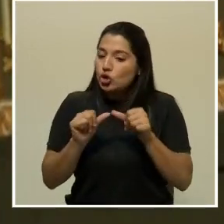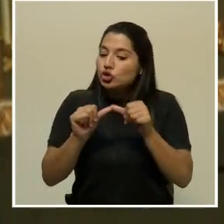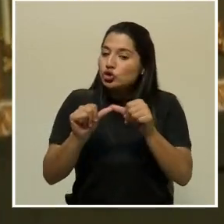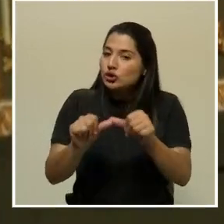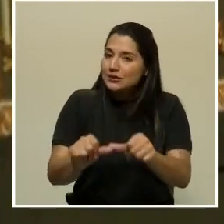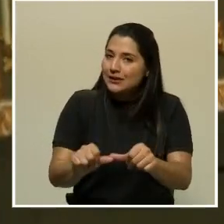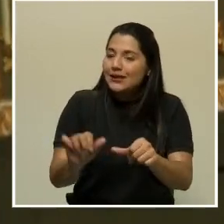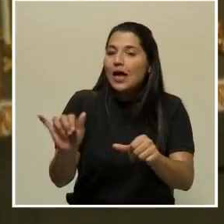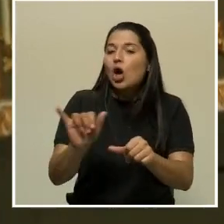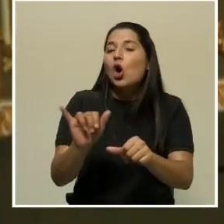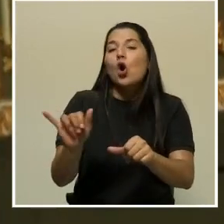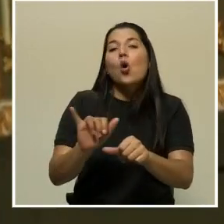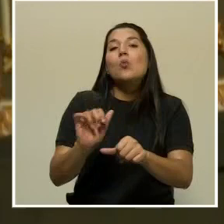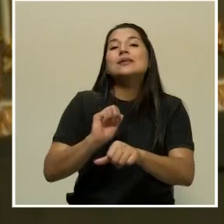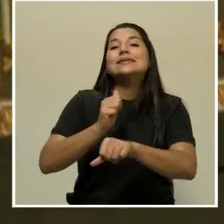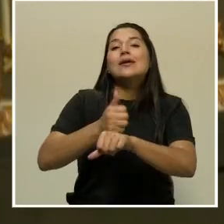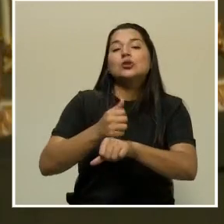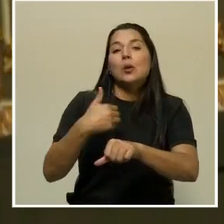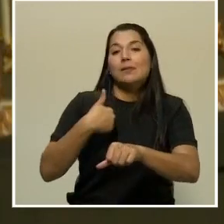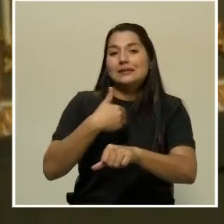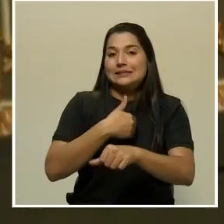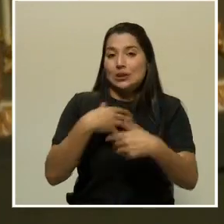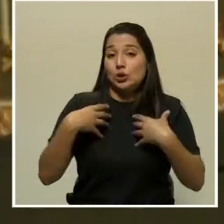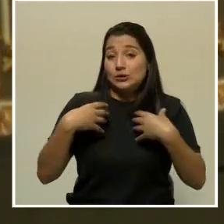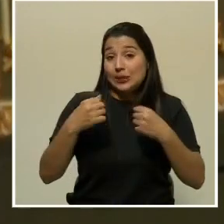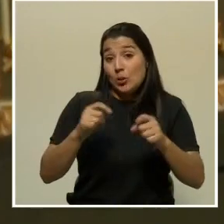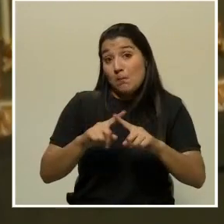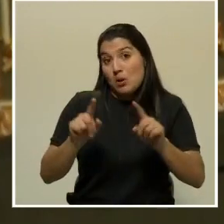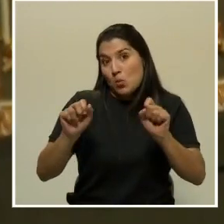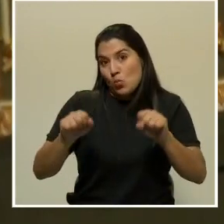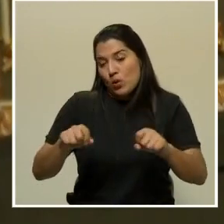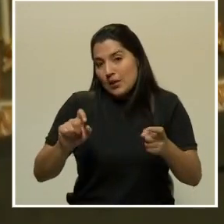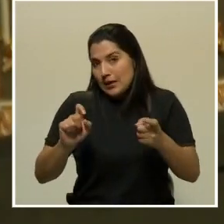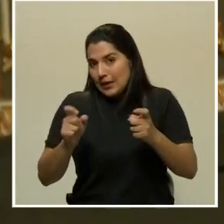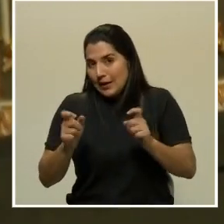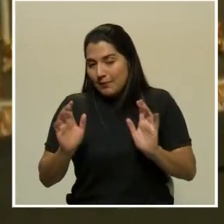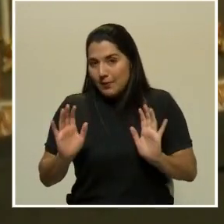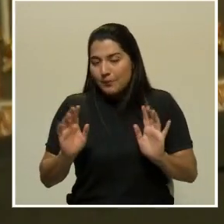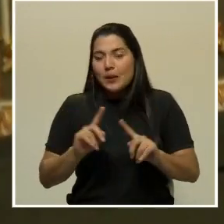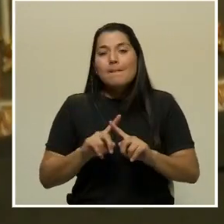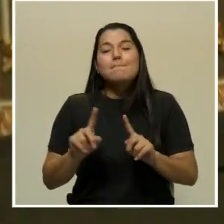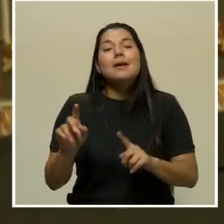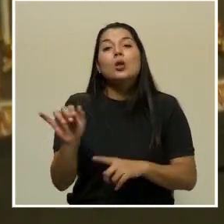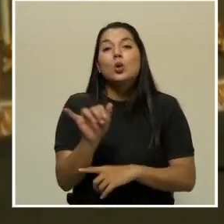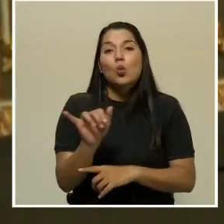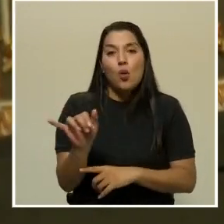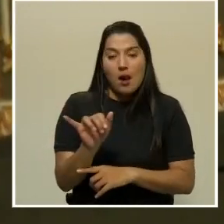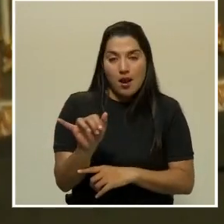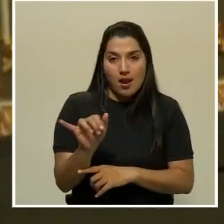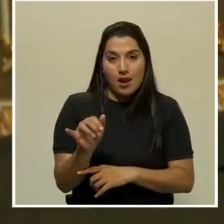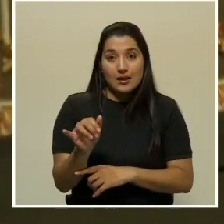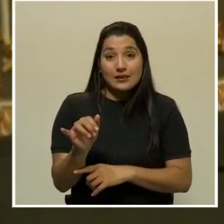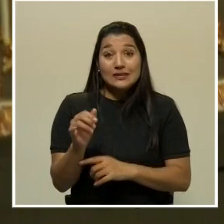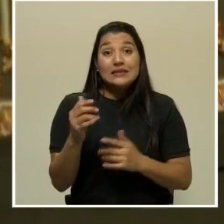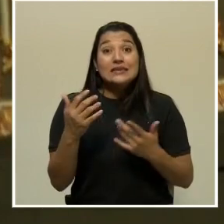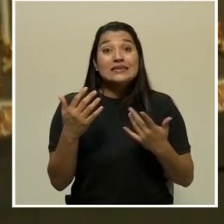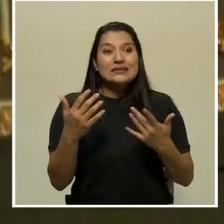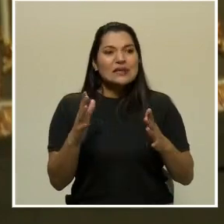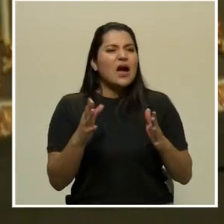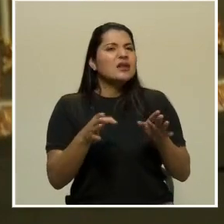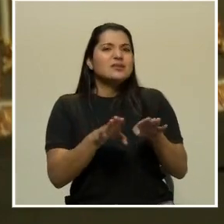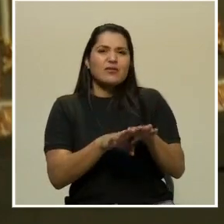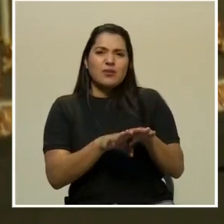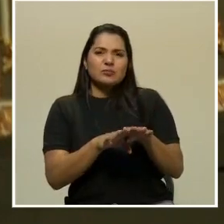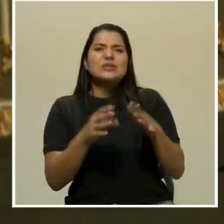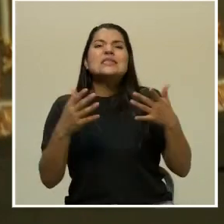el Ministerio de Salud y cómo se está esperando? Bueno, pero igual ya pasamos por un cierre, ya